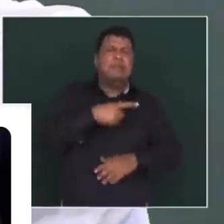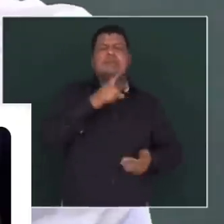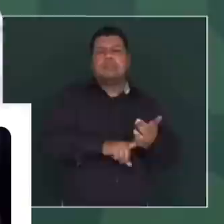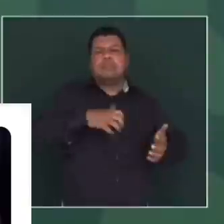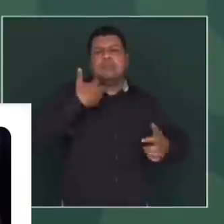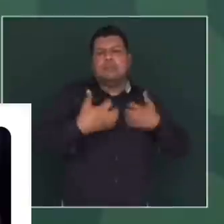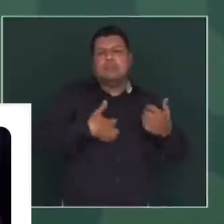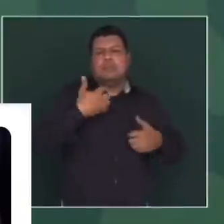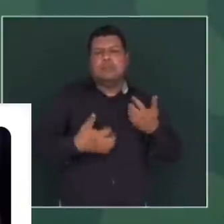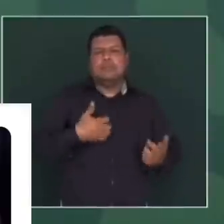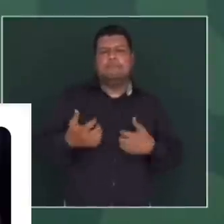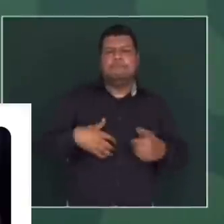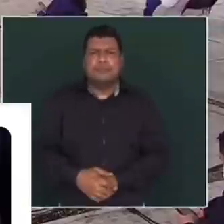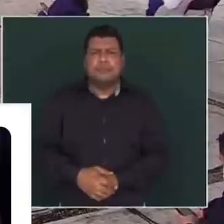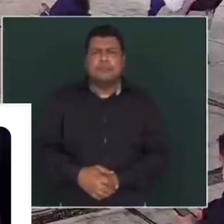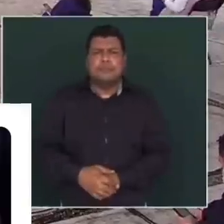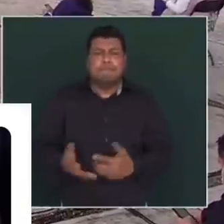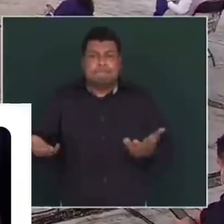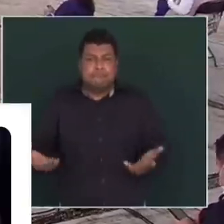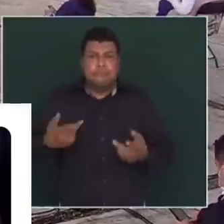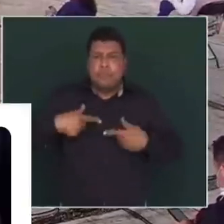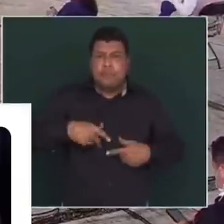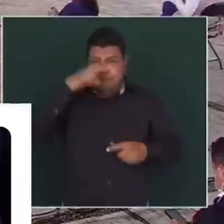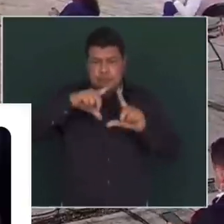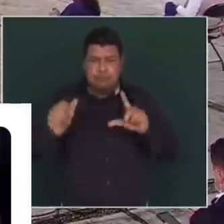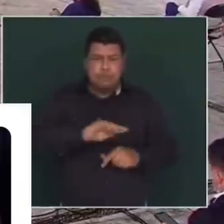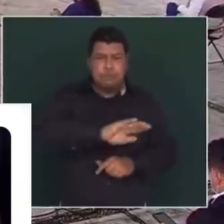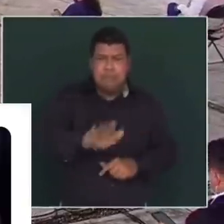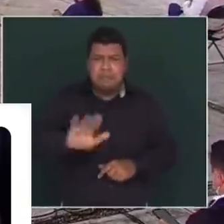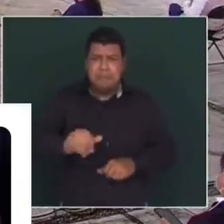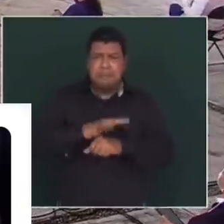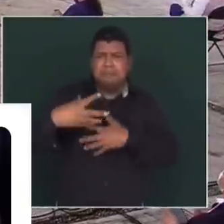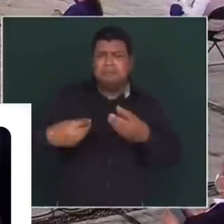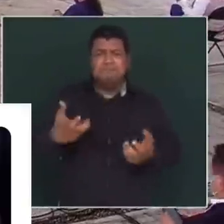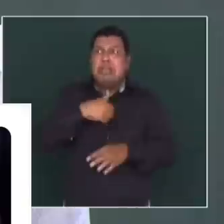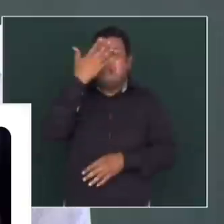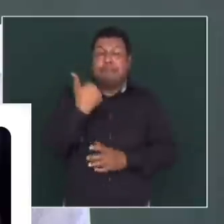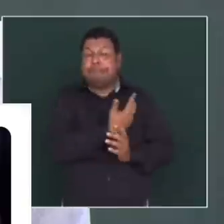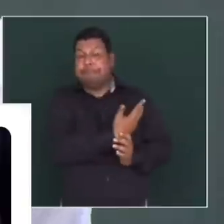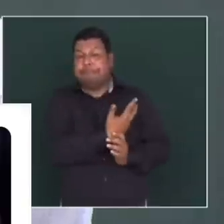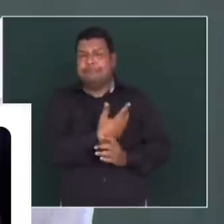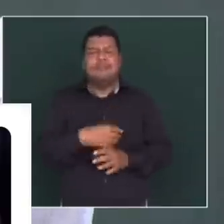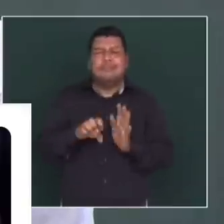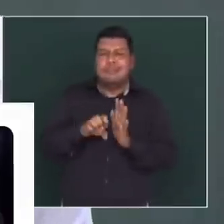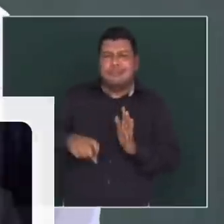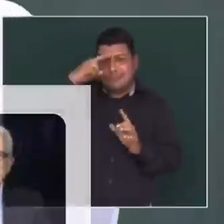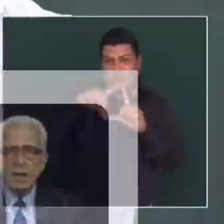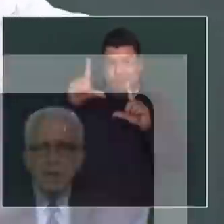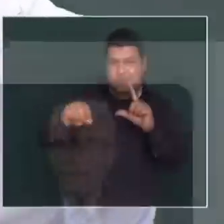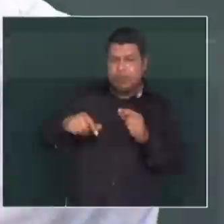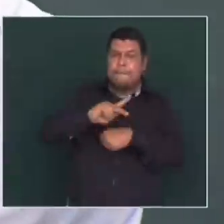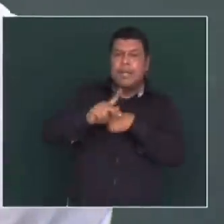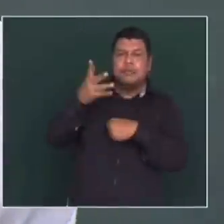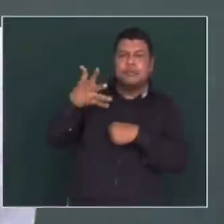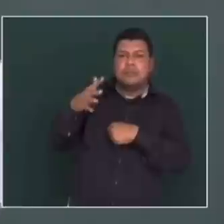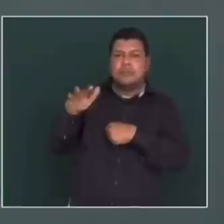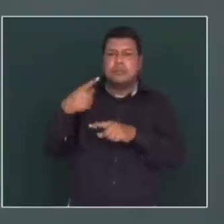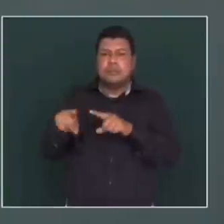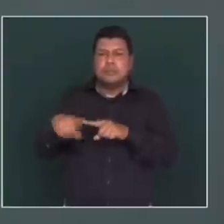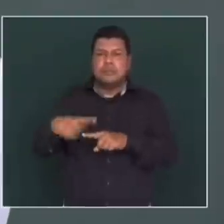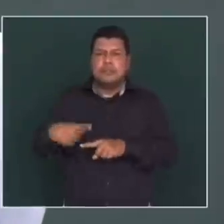¿Cuál ineficiencia en el manejo de la pandemia? Los fallecidos en México con la pandemia es muy triste. Para empezar, México es de los 10 países con más